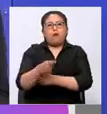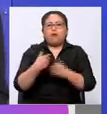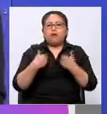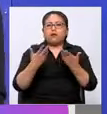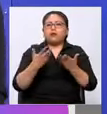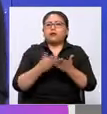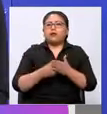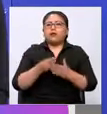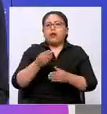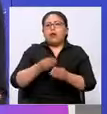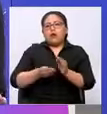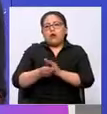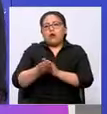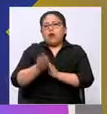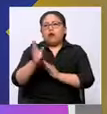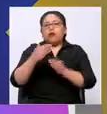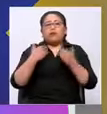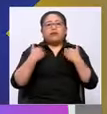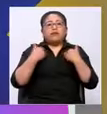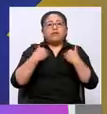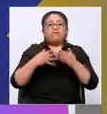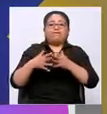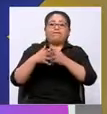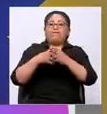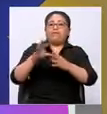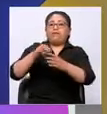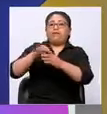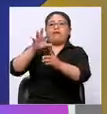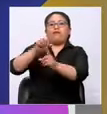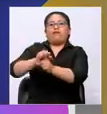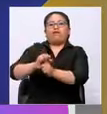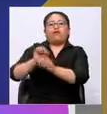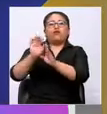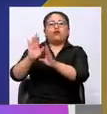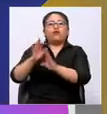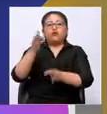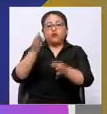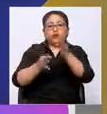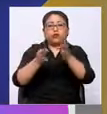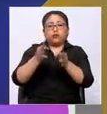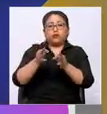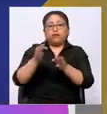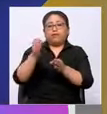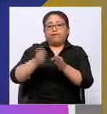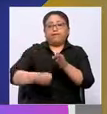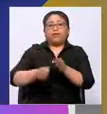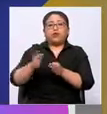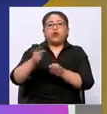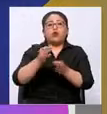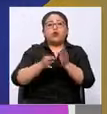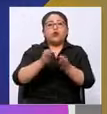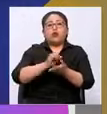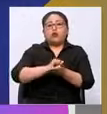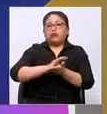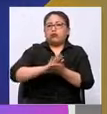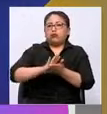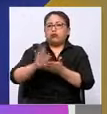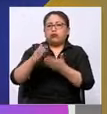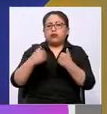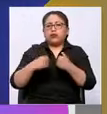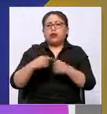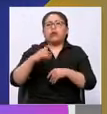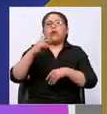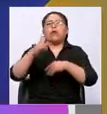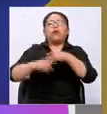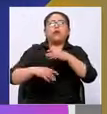el tema de los sobornos, ¿serán suficientes una vez que él sea juzgado en los Estados Unidos para pedir la extradición a nuestro país